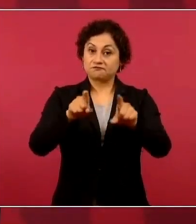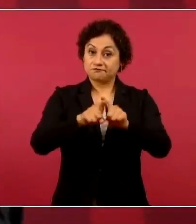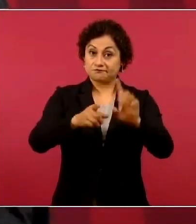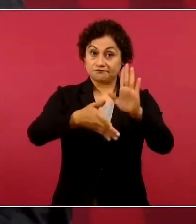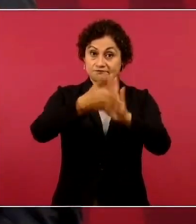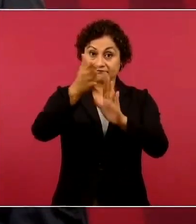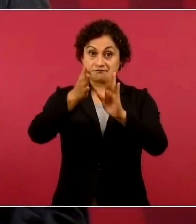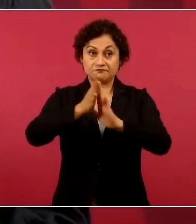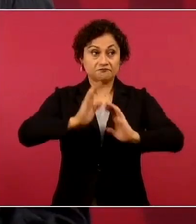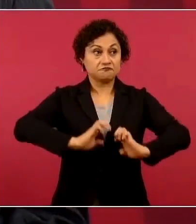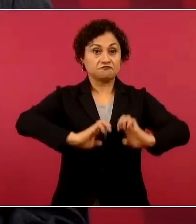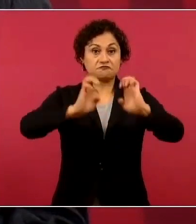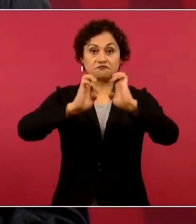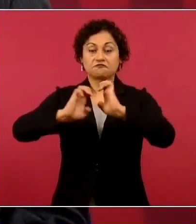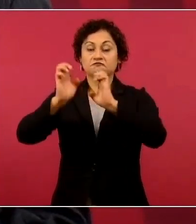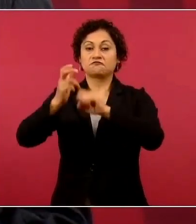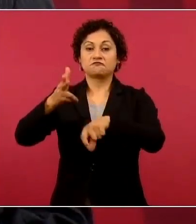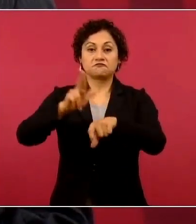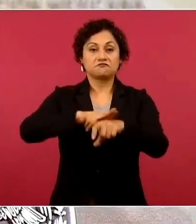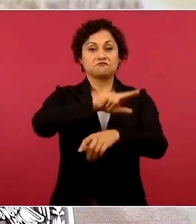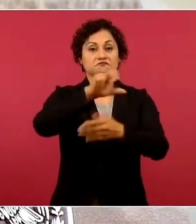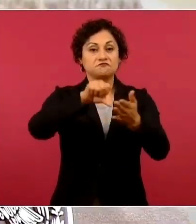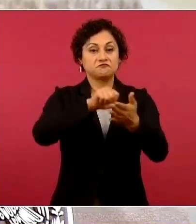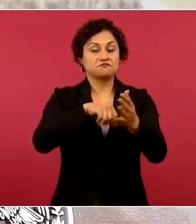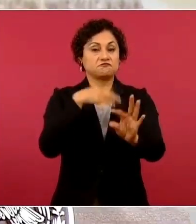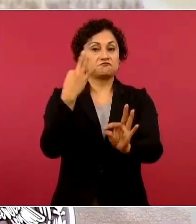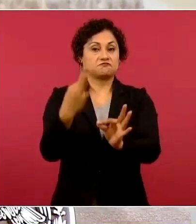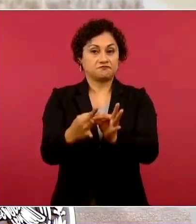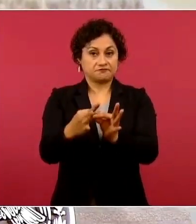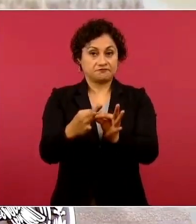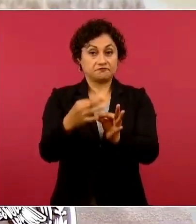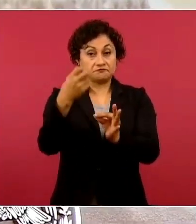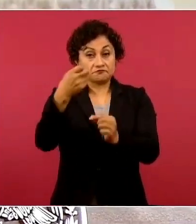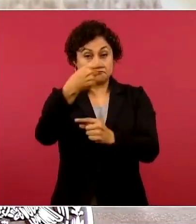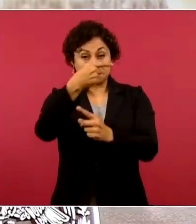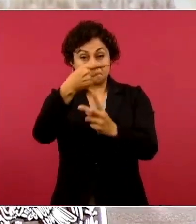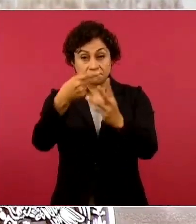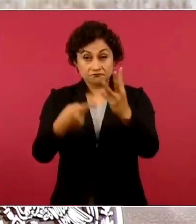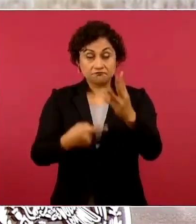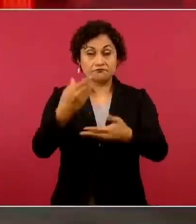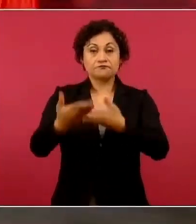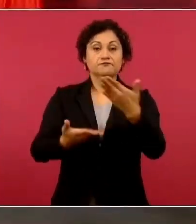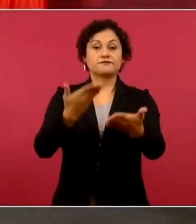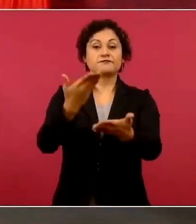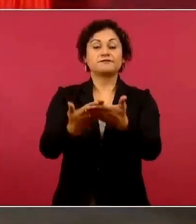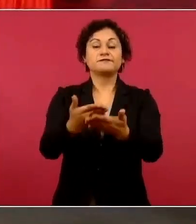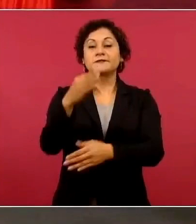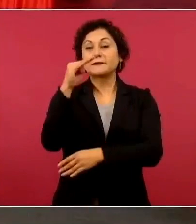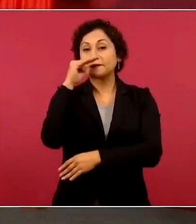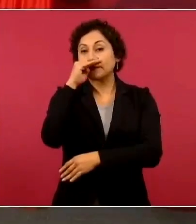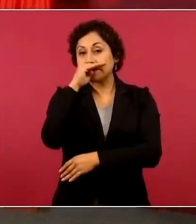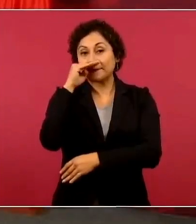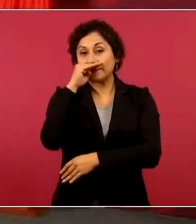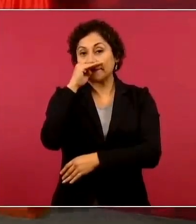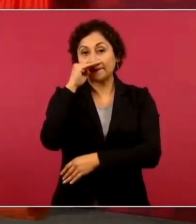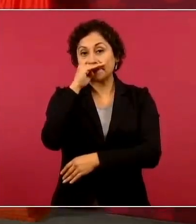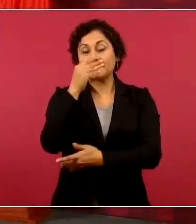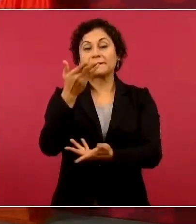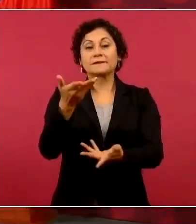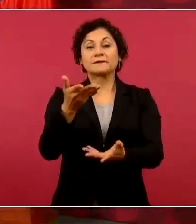sea gratuito, que no haya cajas